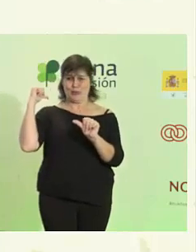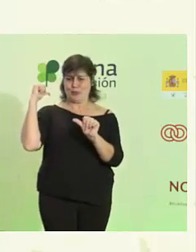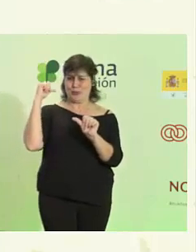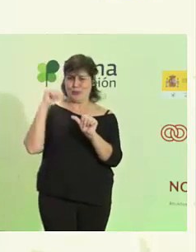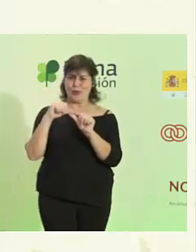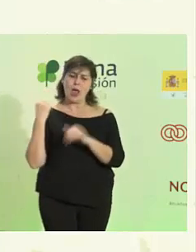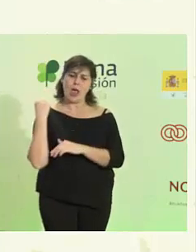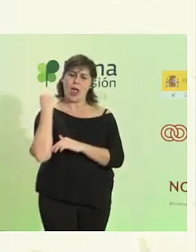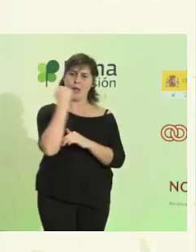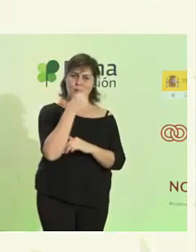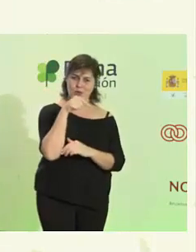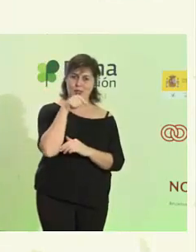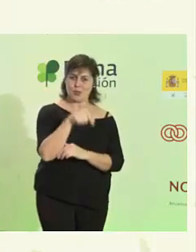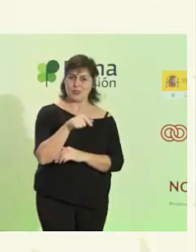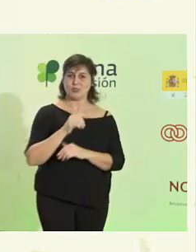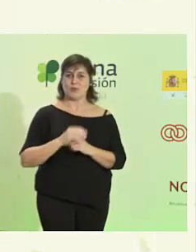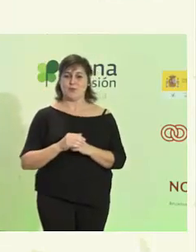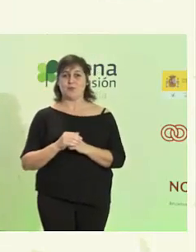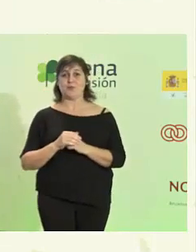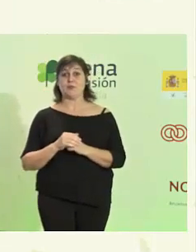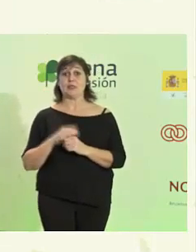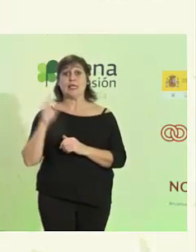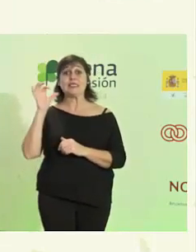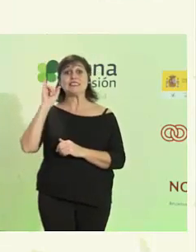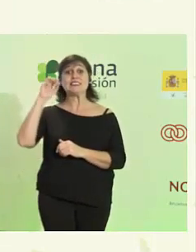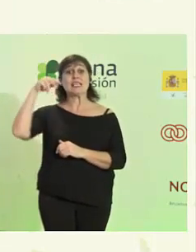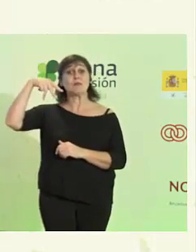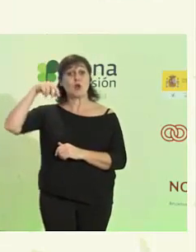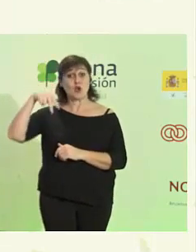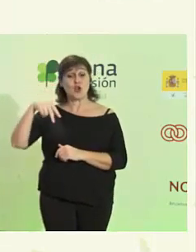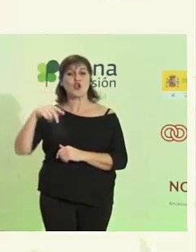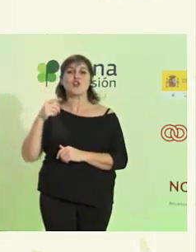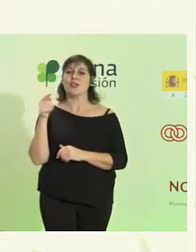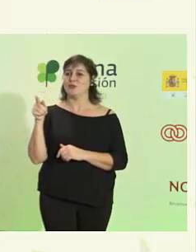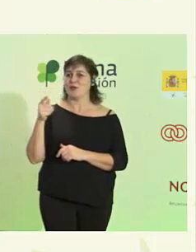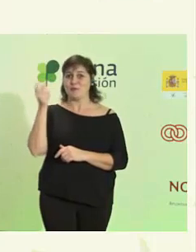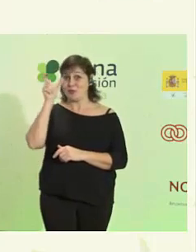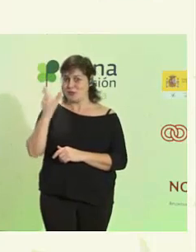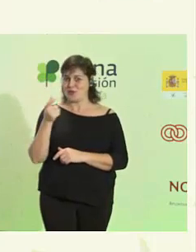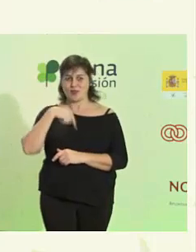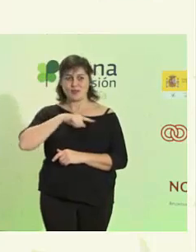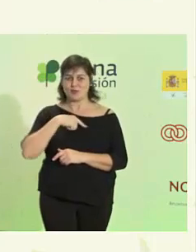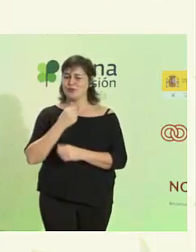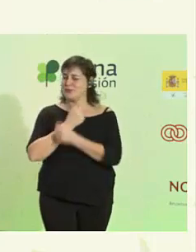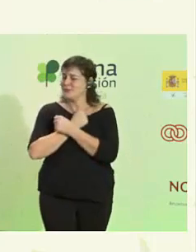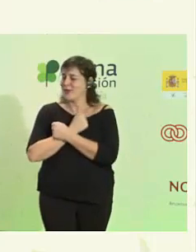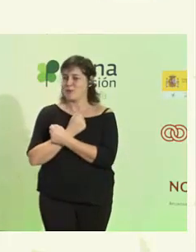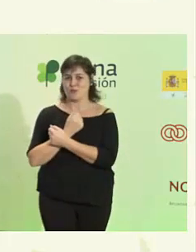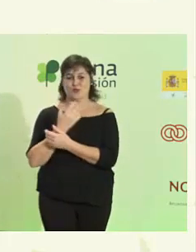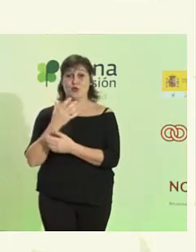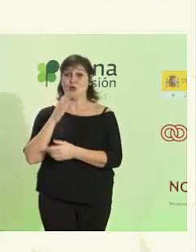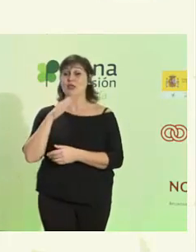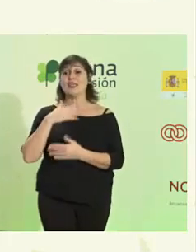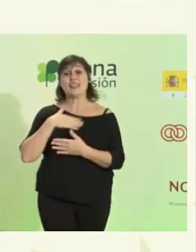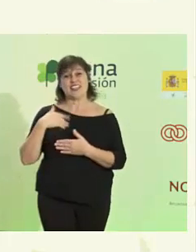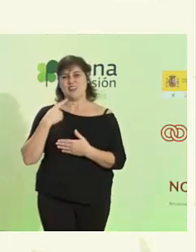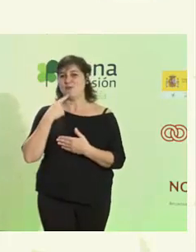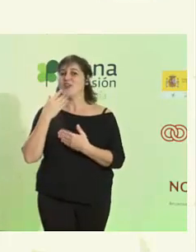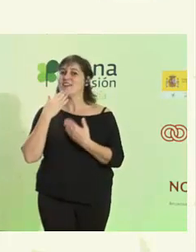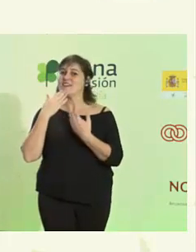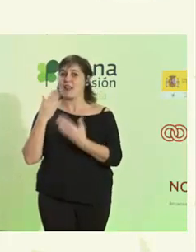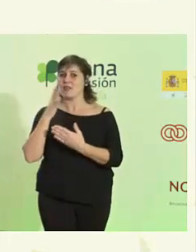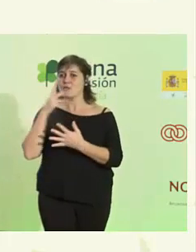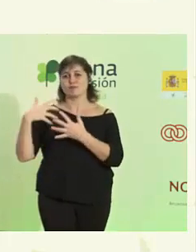apoyando esto. Simon es una persona muy querida por nosotros, al que queremos dar las gracias por su lucha.